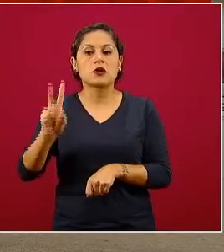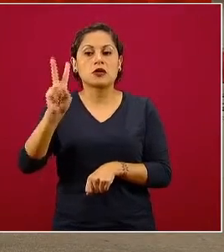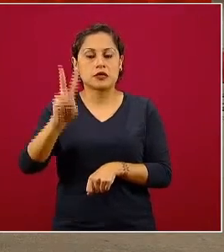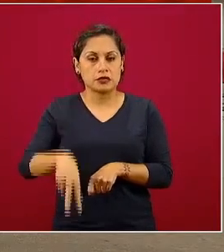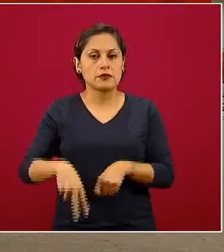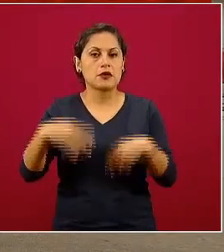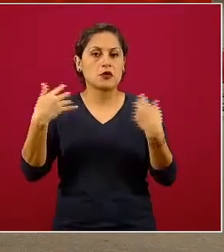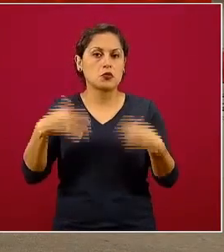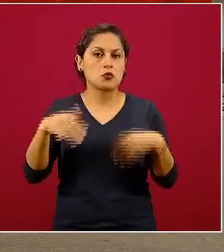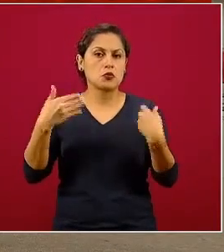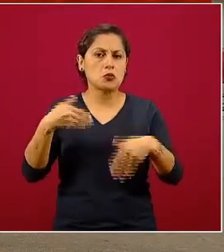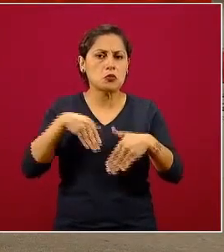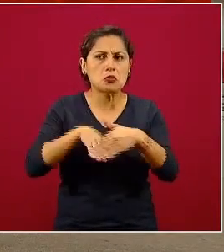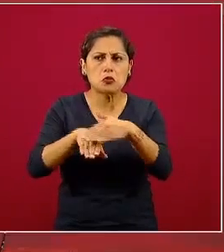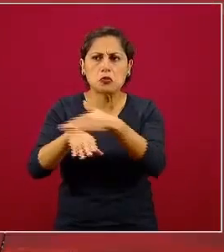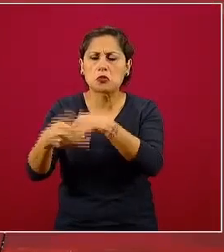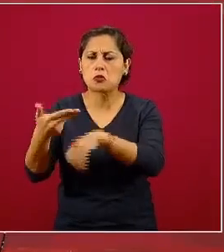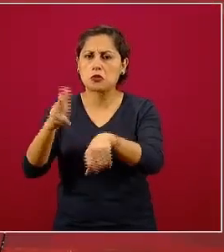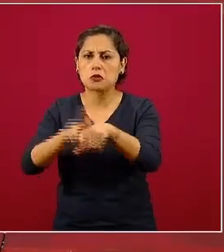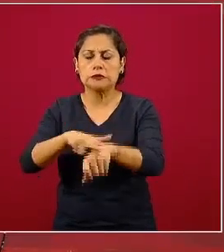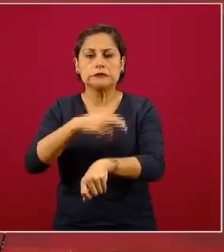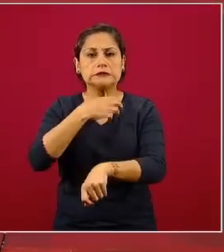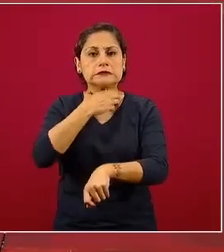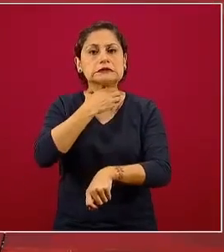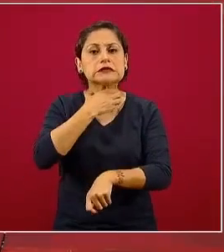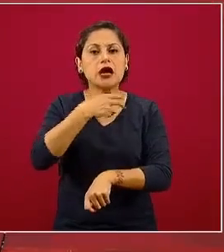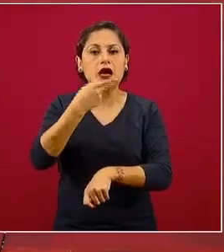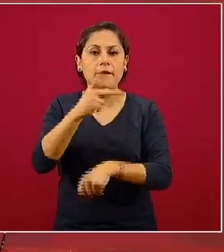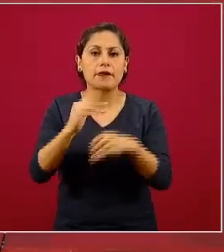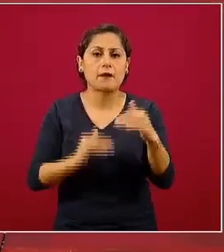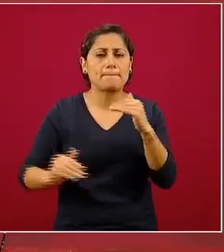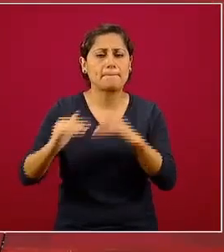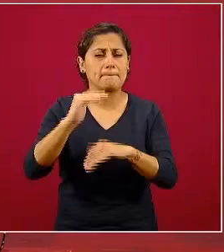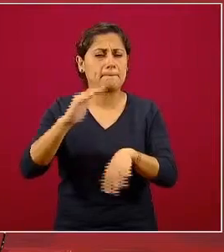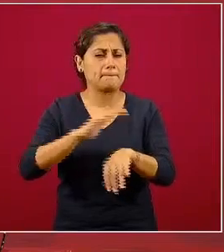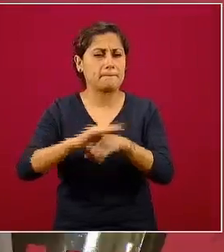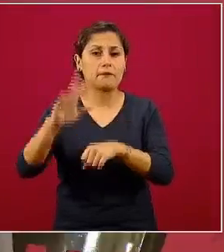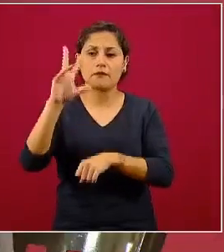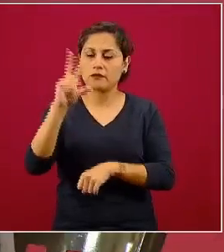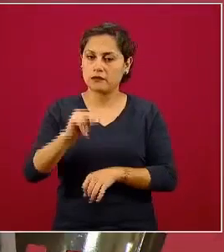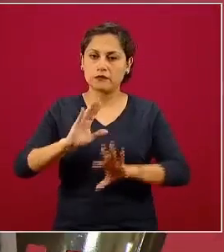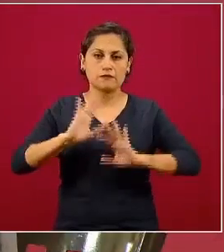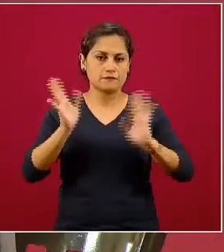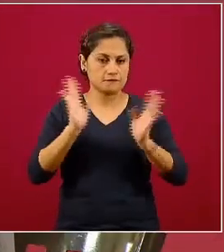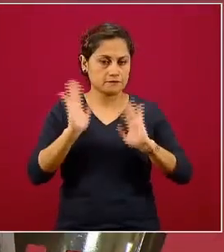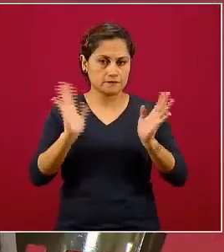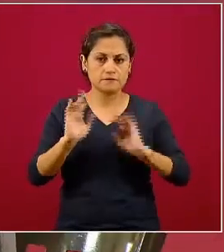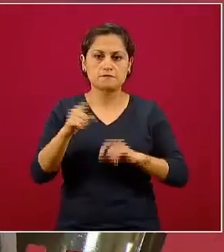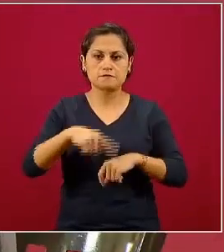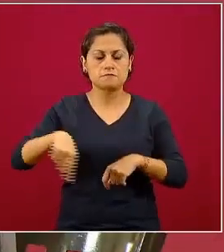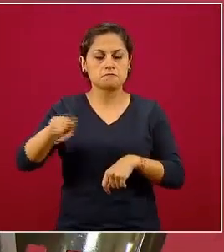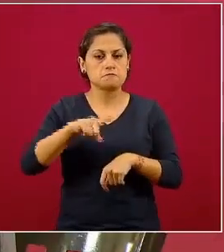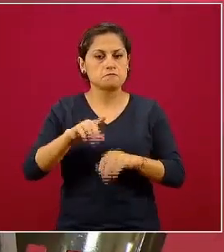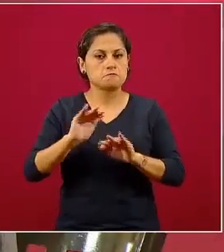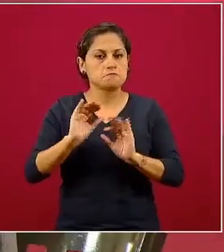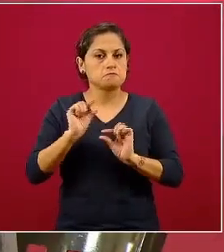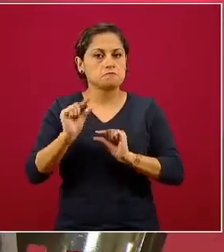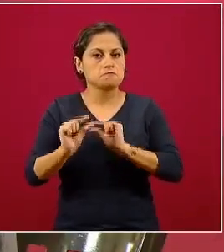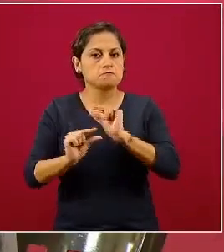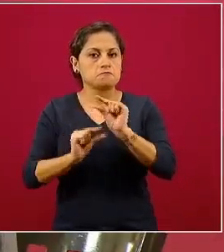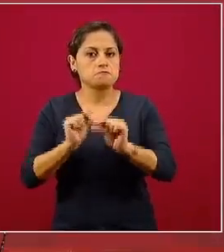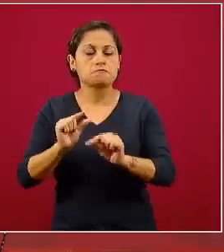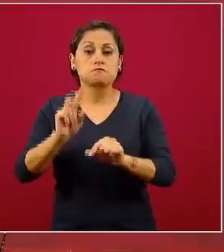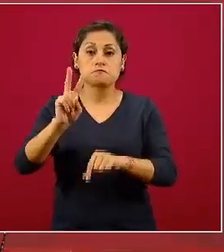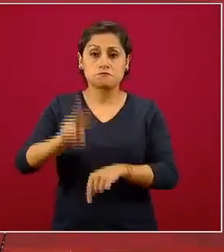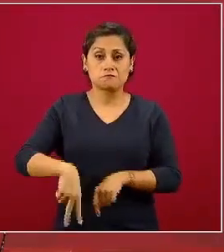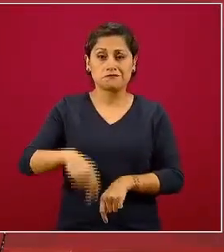importante de los hospitales. Afortunadamente no se rebasó por completo la capacidad, ni hubo nada que lamentar respecto a la